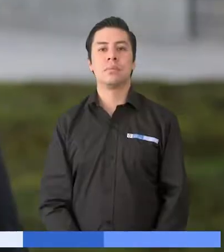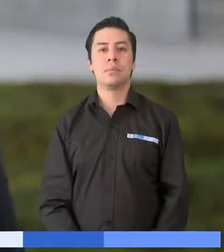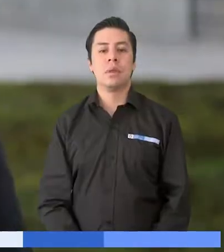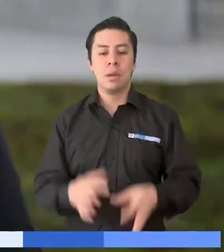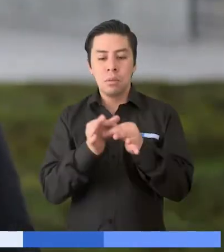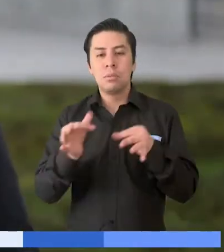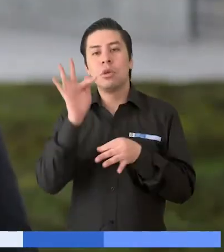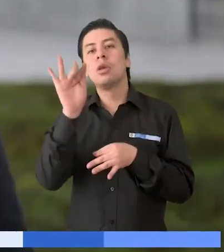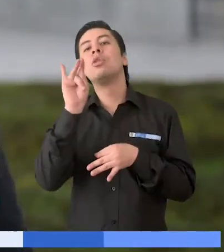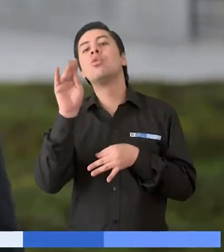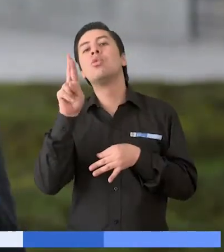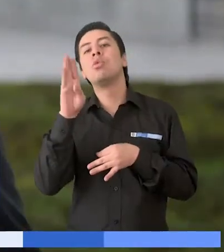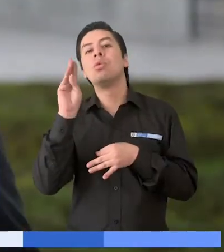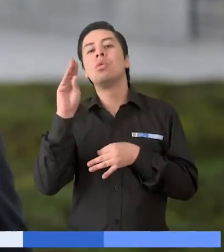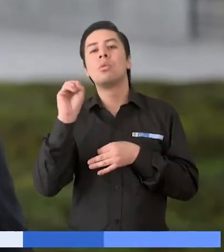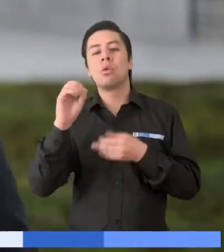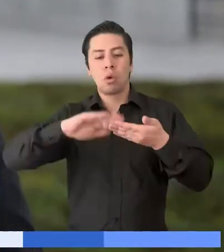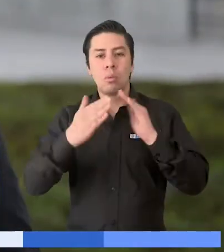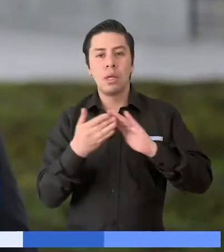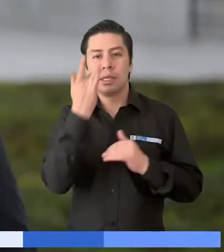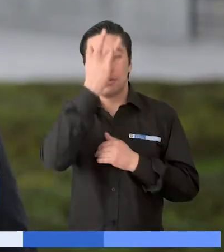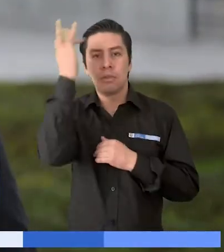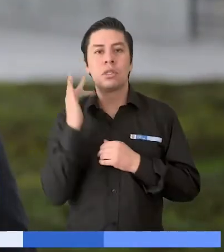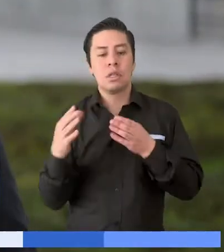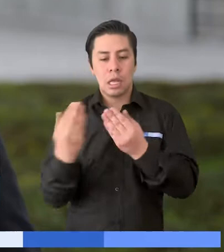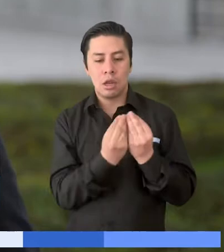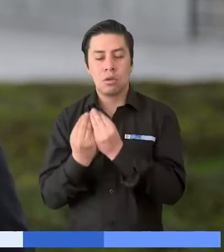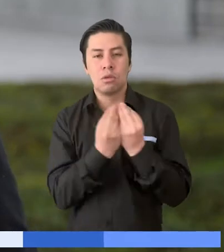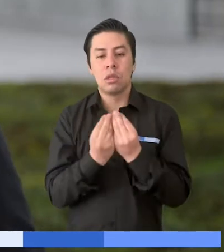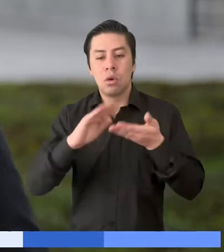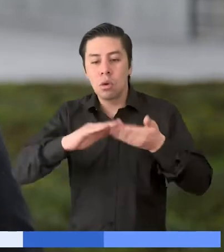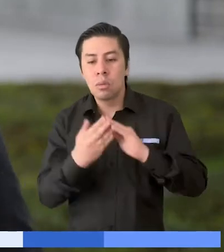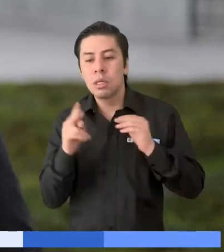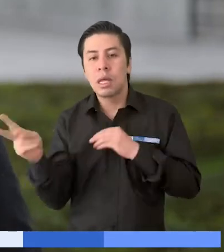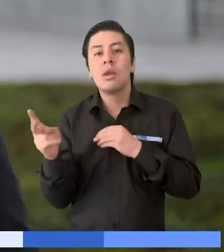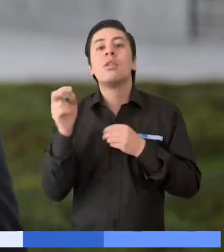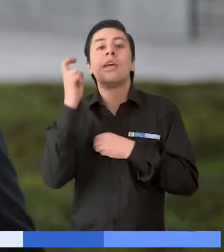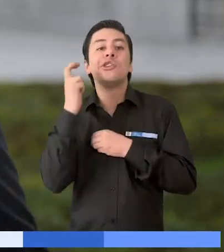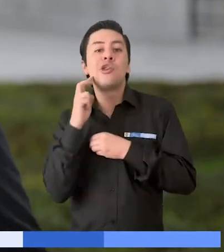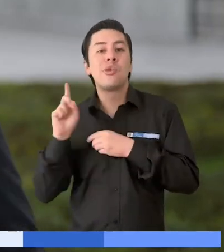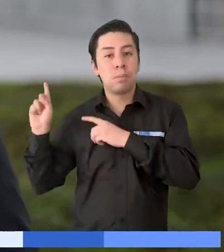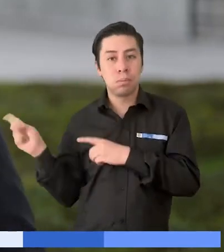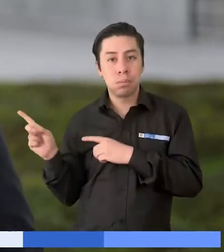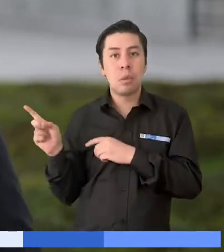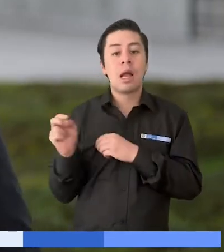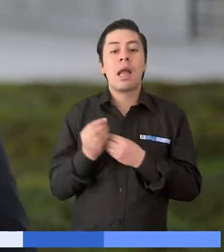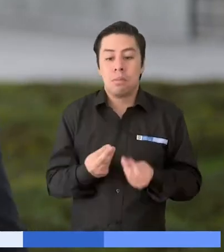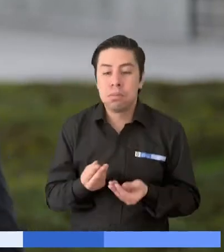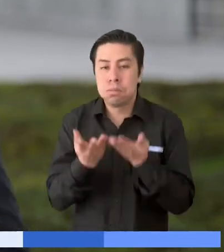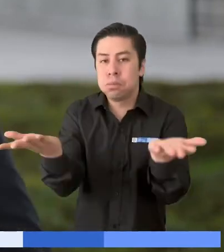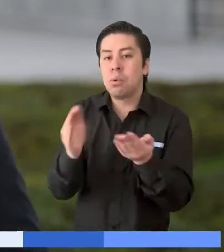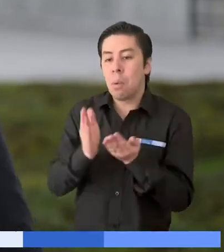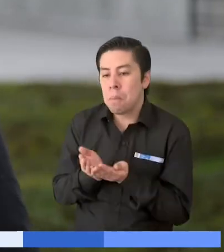En Turma, Antioquia, las comunidades del colectivo afro del Consejo Comunitario de la Cuenca del Río Cacarica de Río Sucio, Chocó, recibieron 25 botes con